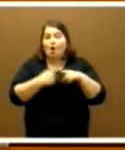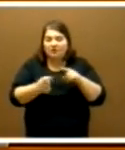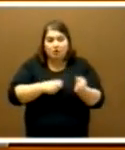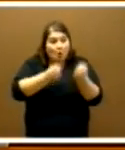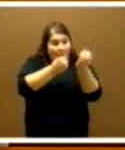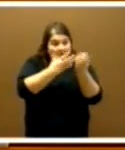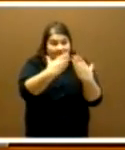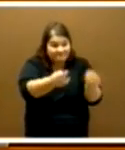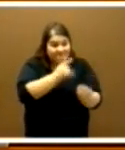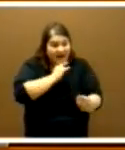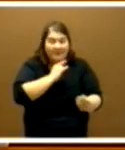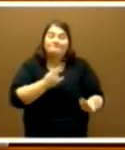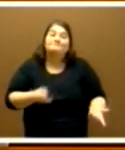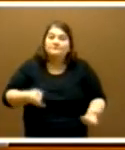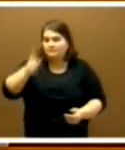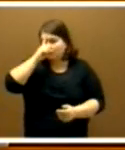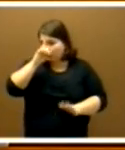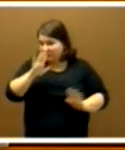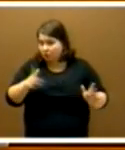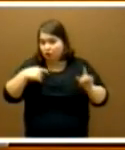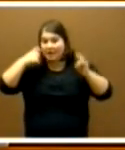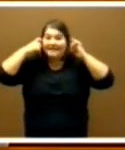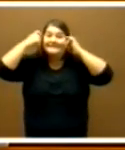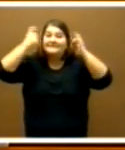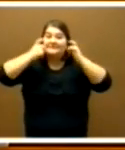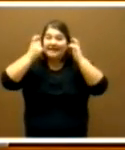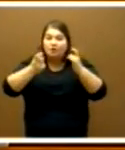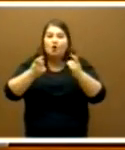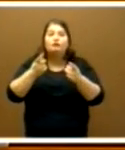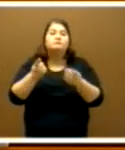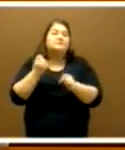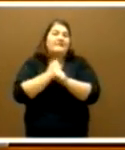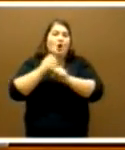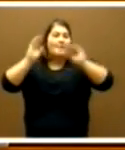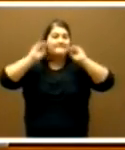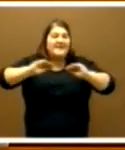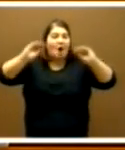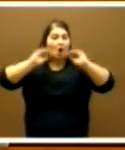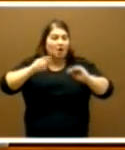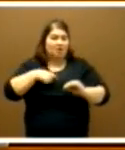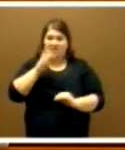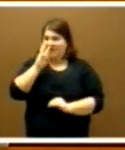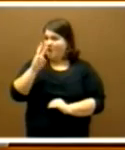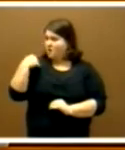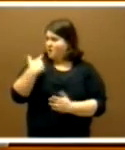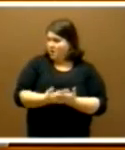cuento. Y espero que intentaría tener una labor más pedagógica. Lo he llevado intentando hacer durante estos tres últimos años. Creo que lo he